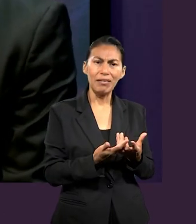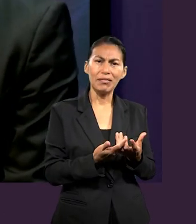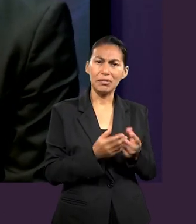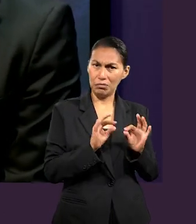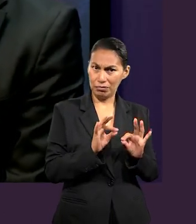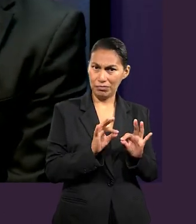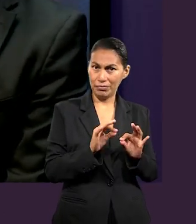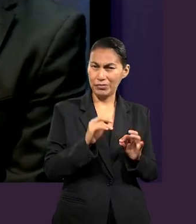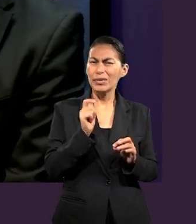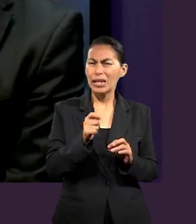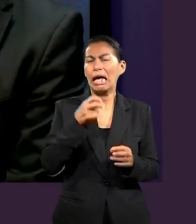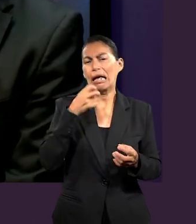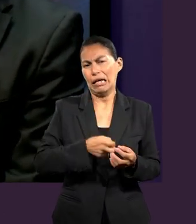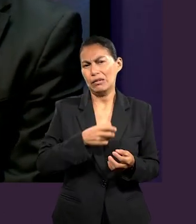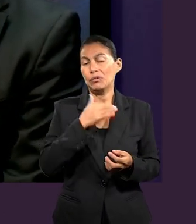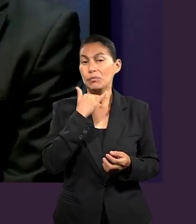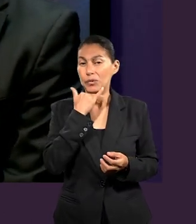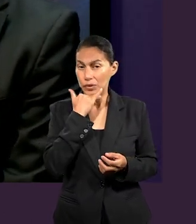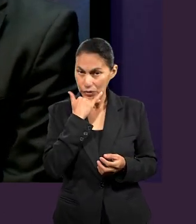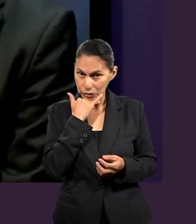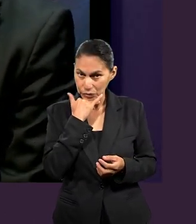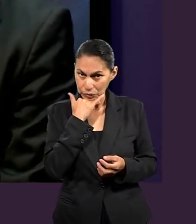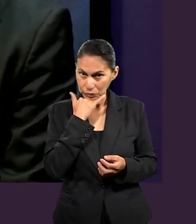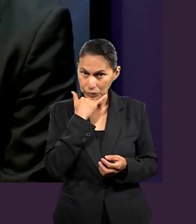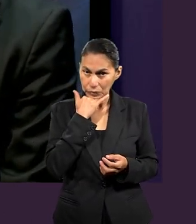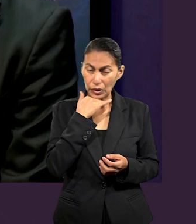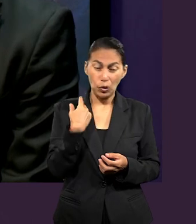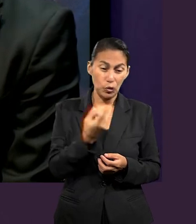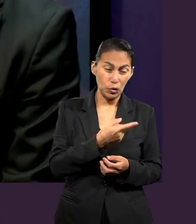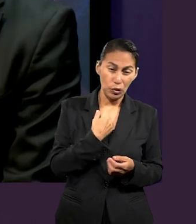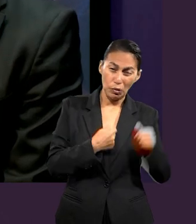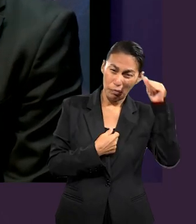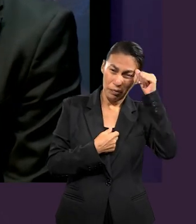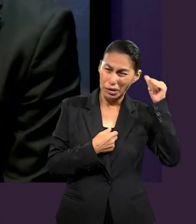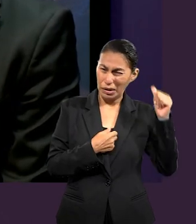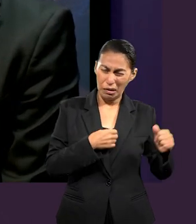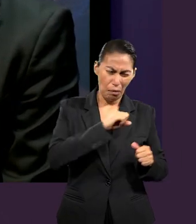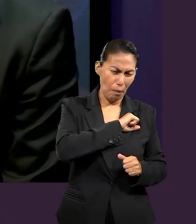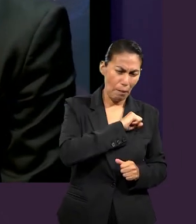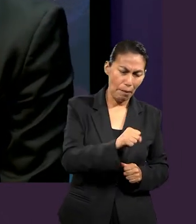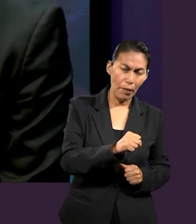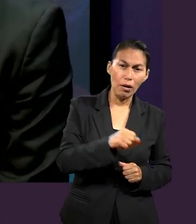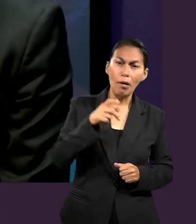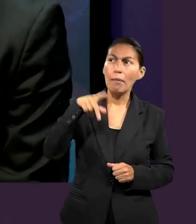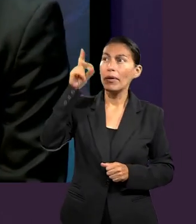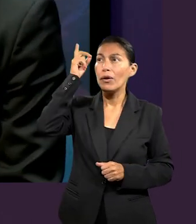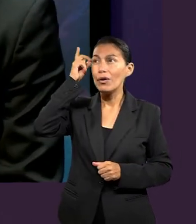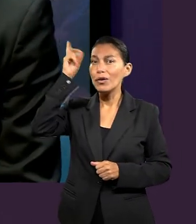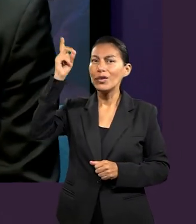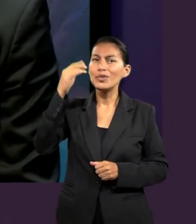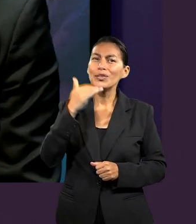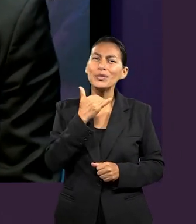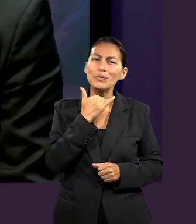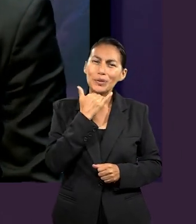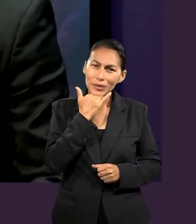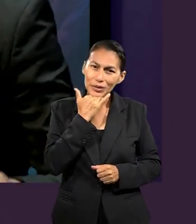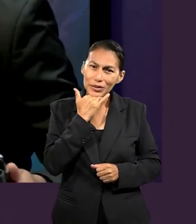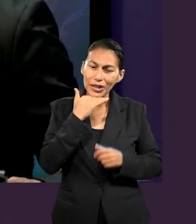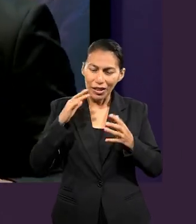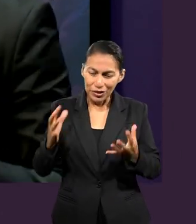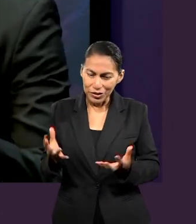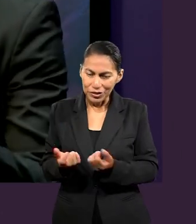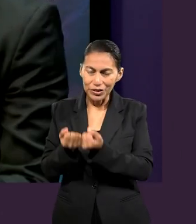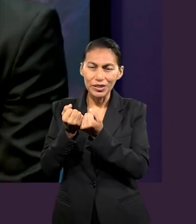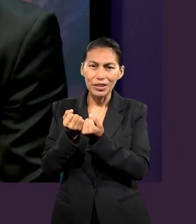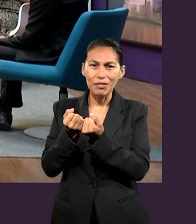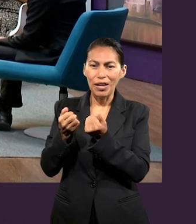de lo que ha sucedido antes, que somos seres con pecado, pero Dios nos perdona. No solamente nos quiere perdonar, nos